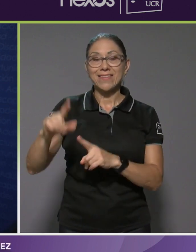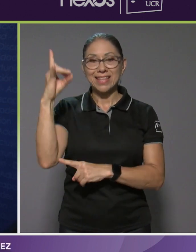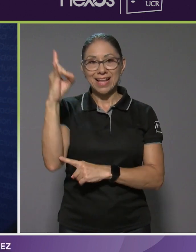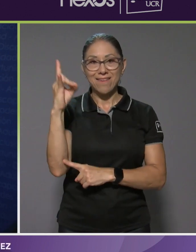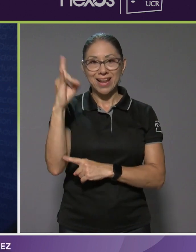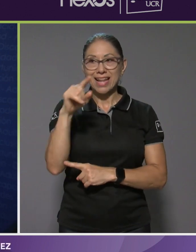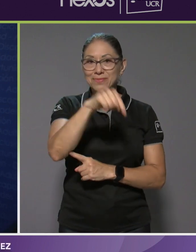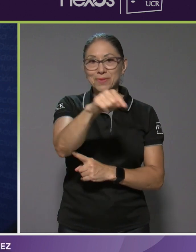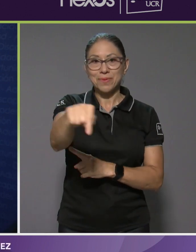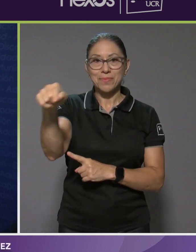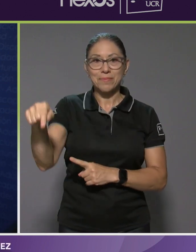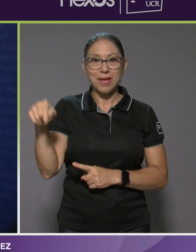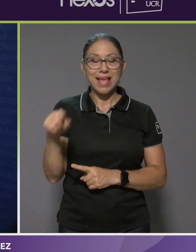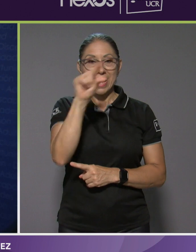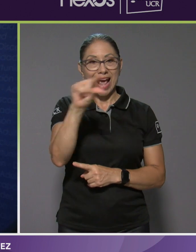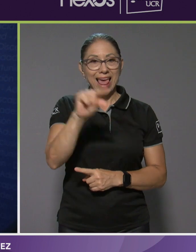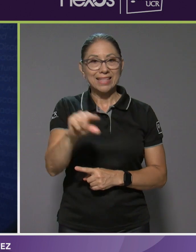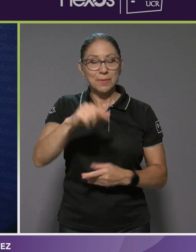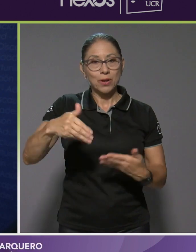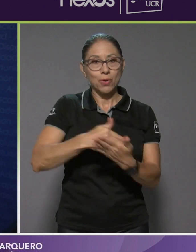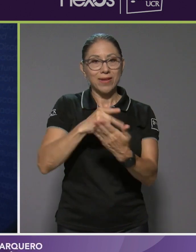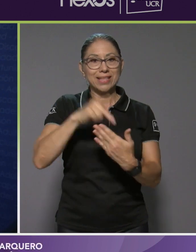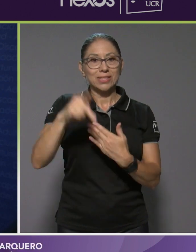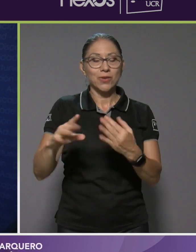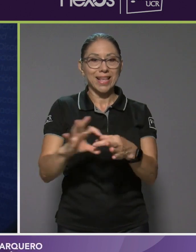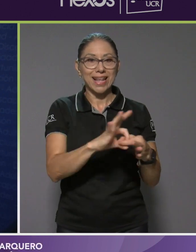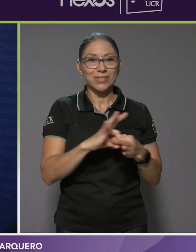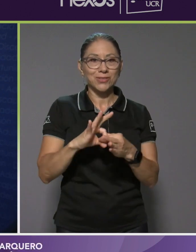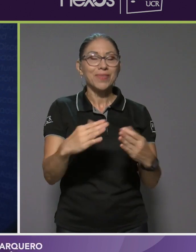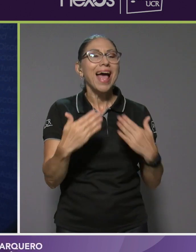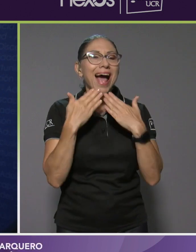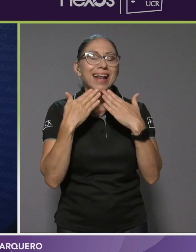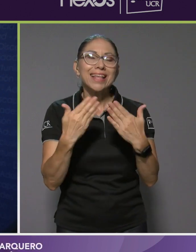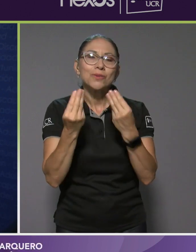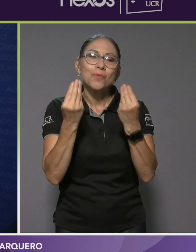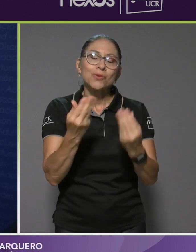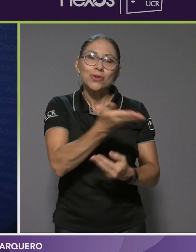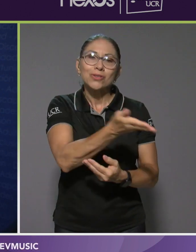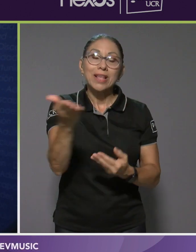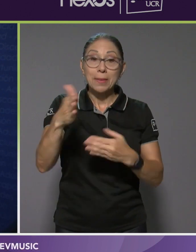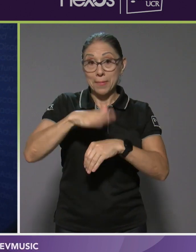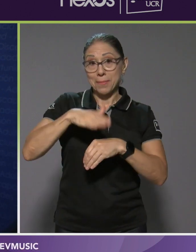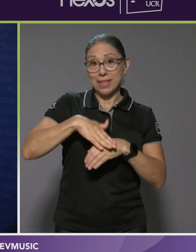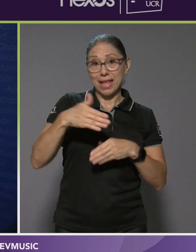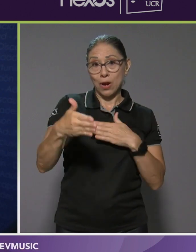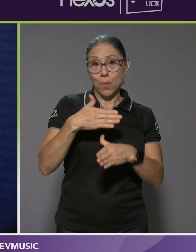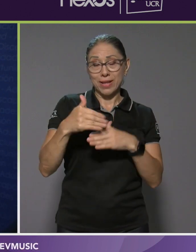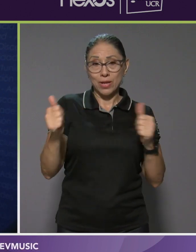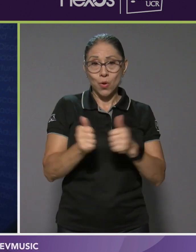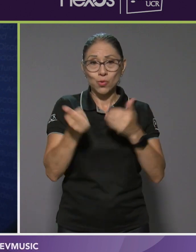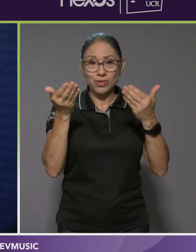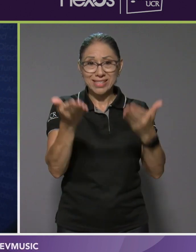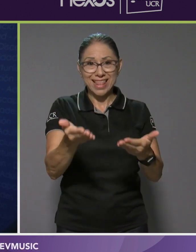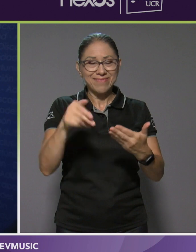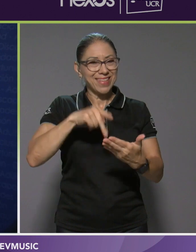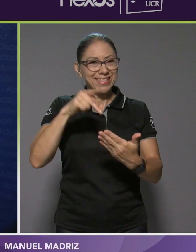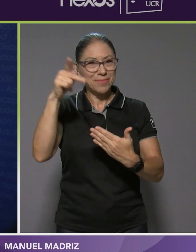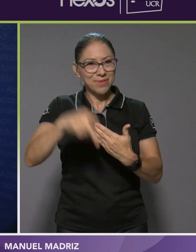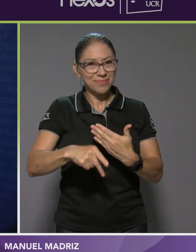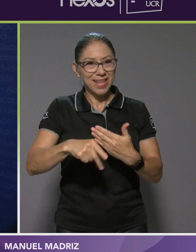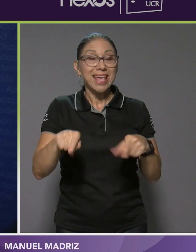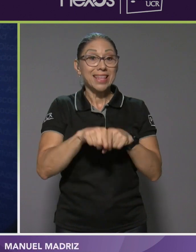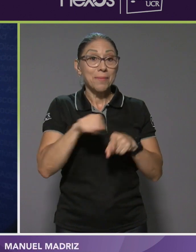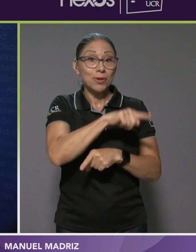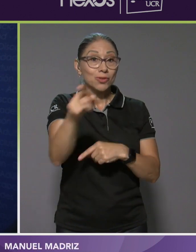en las que encuentra cada semana una nueva edición de Nexus. Le agradezco muchísimo que me permitiera compartir con usted esta edición y por